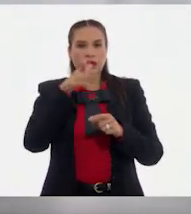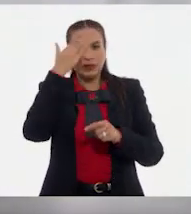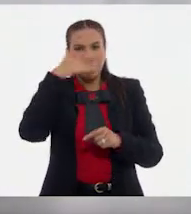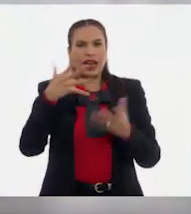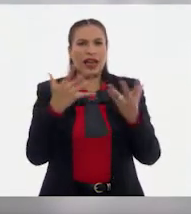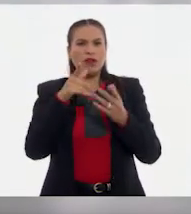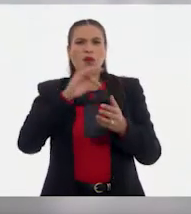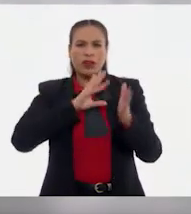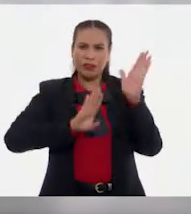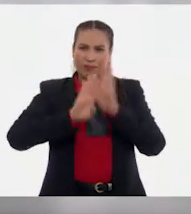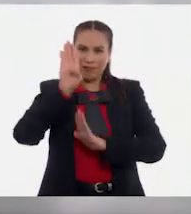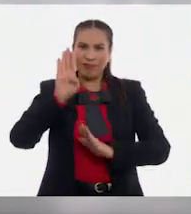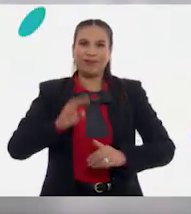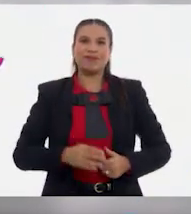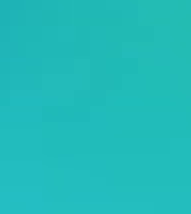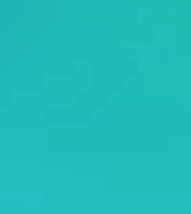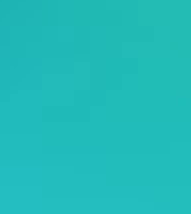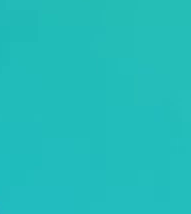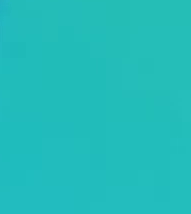hasta dónde puedes llegar.